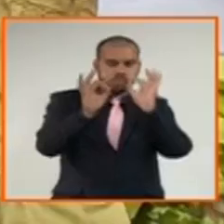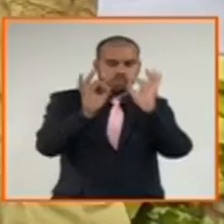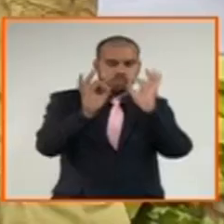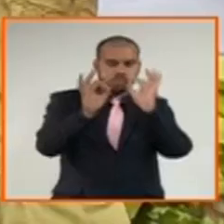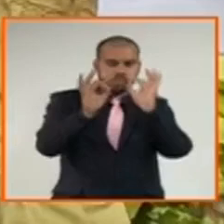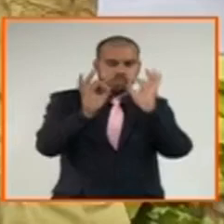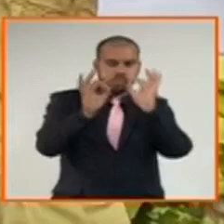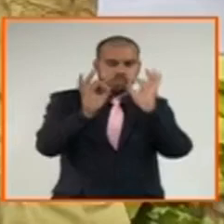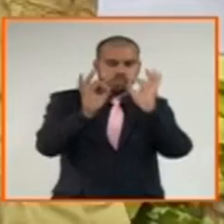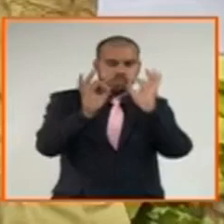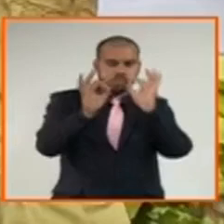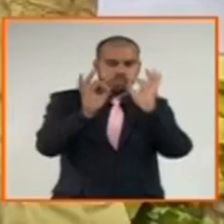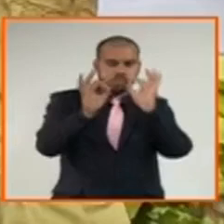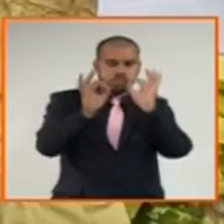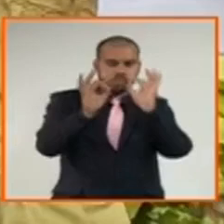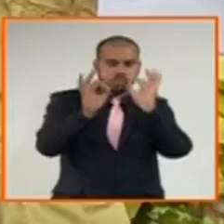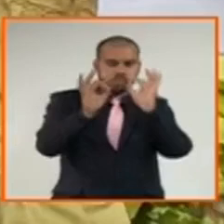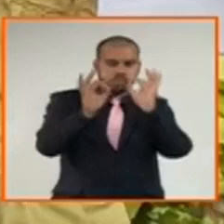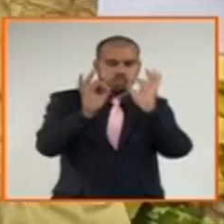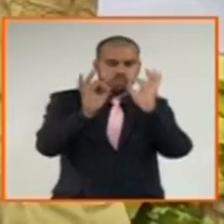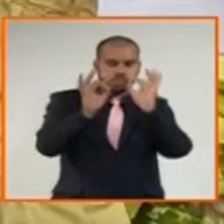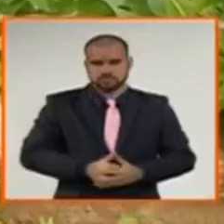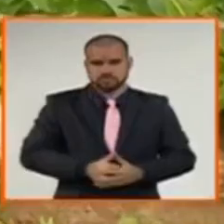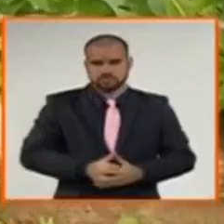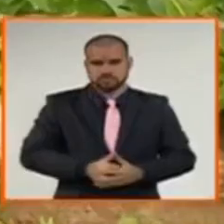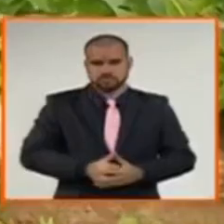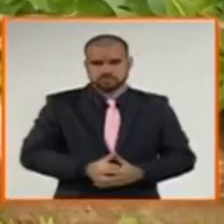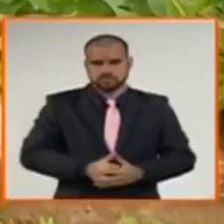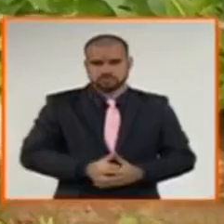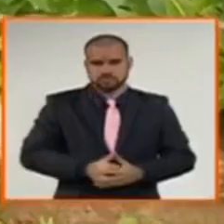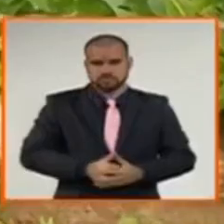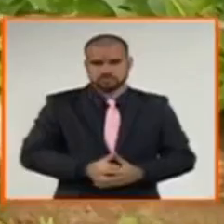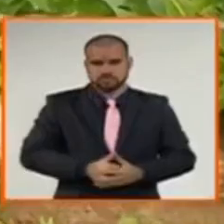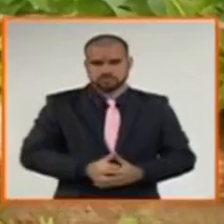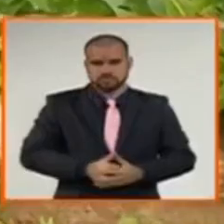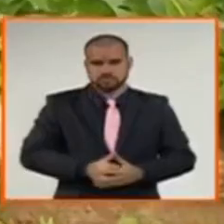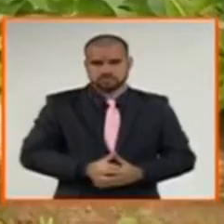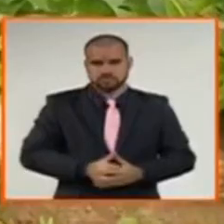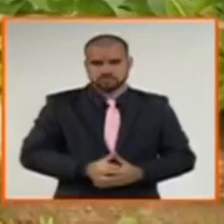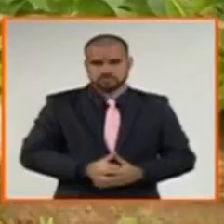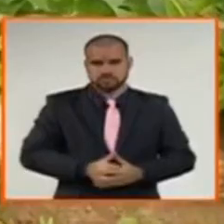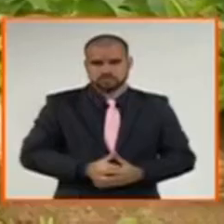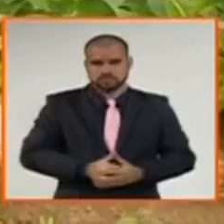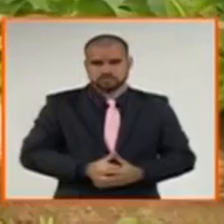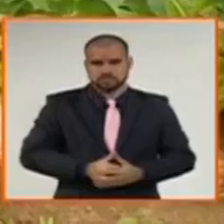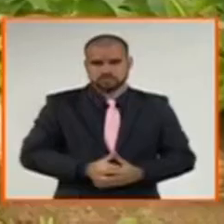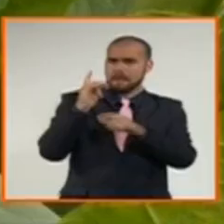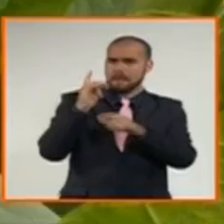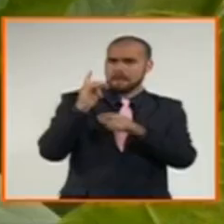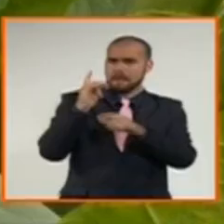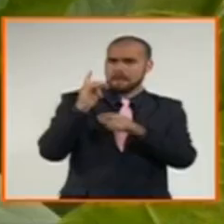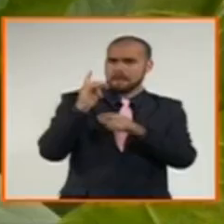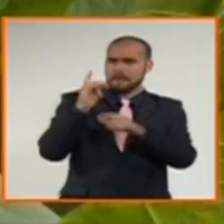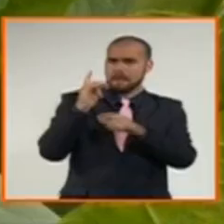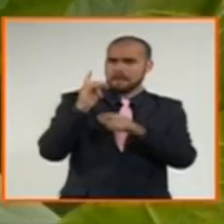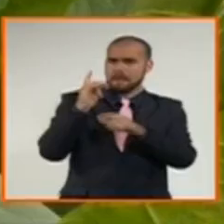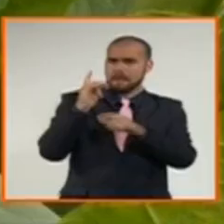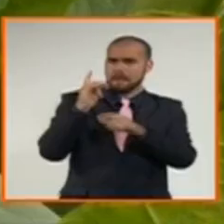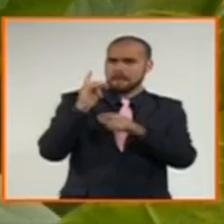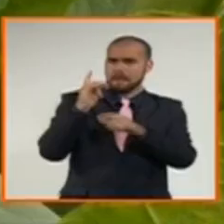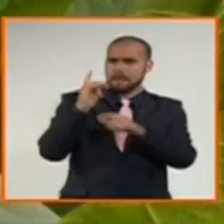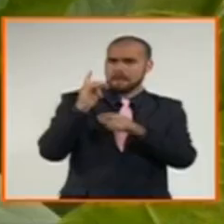sin depender de productos químicos cotizados a altos precios en el mercado internacional. En San